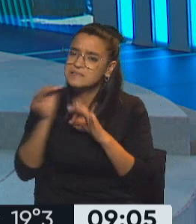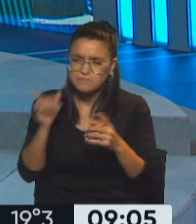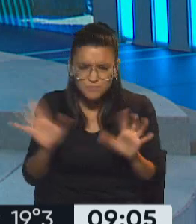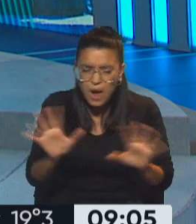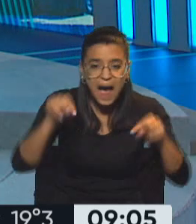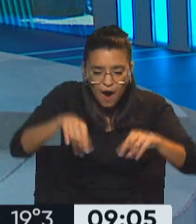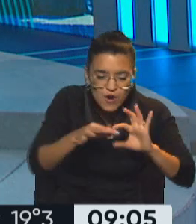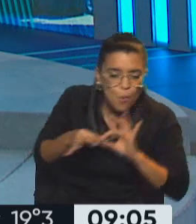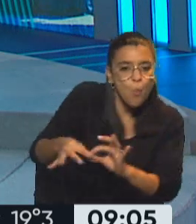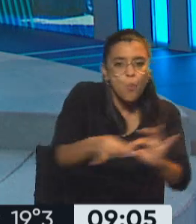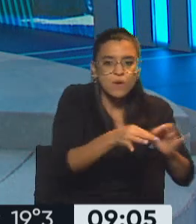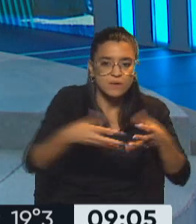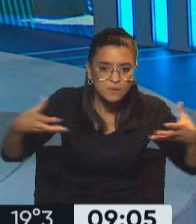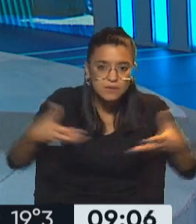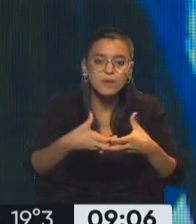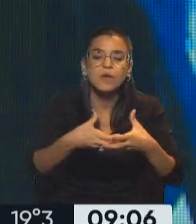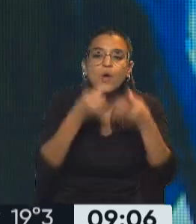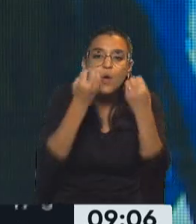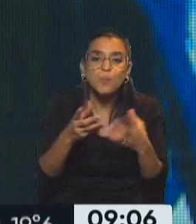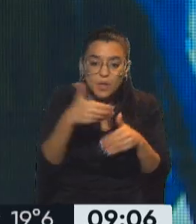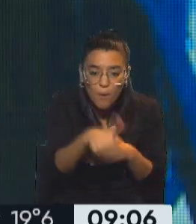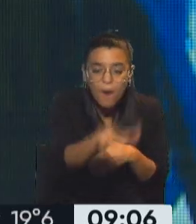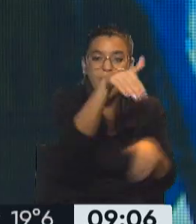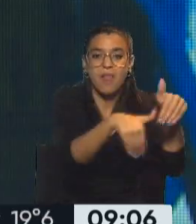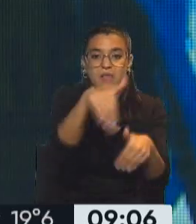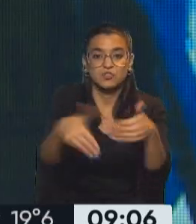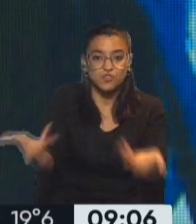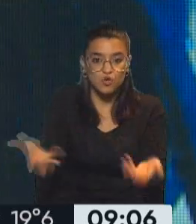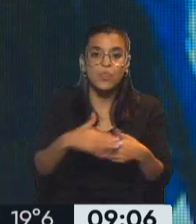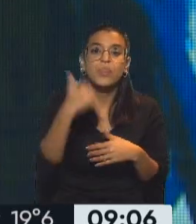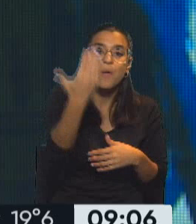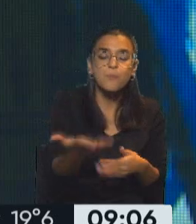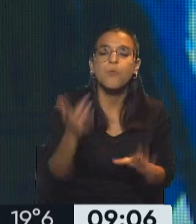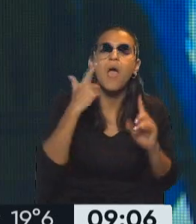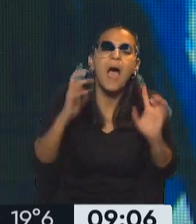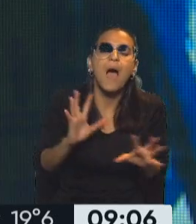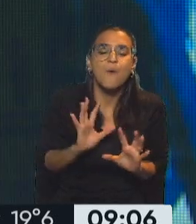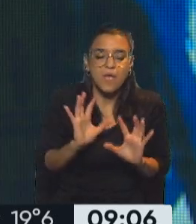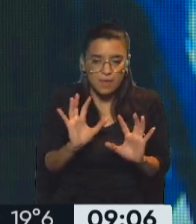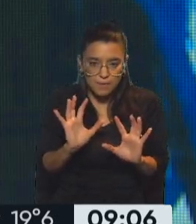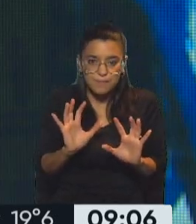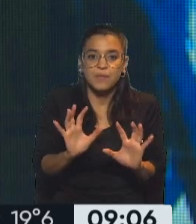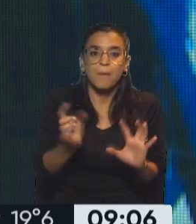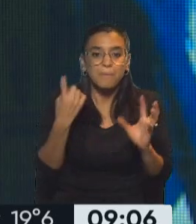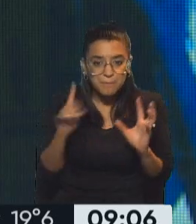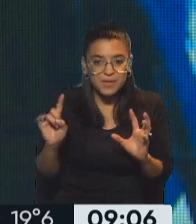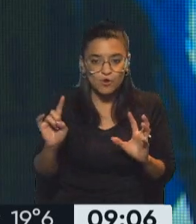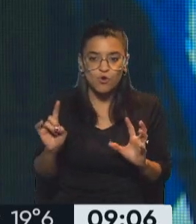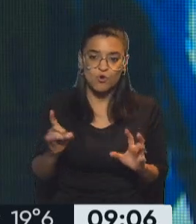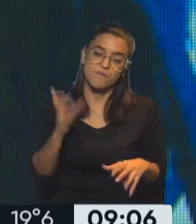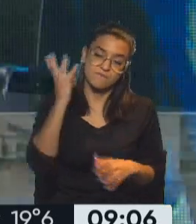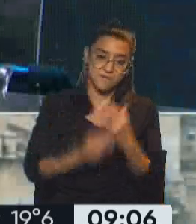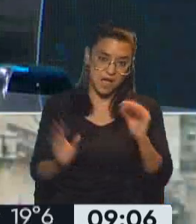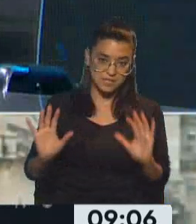la unidad de la coalición, porque vas a una elección, después mañana será otra historia. Pero es un